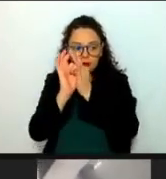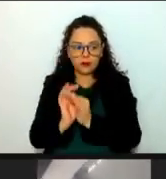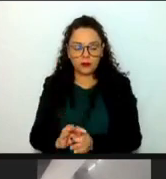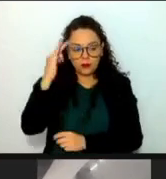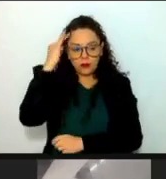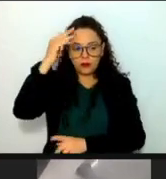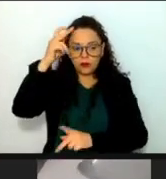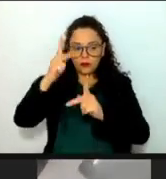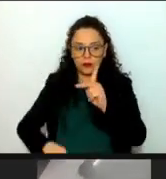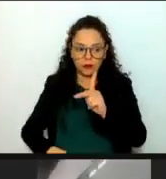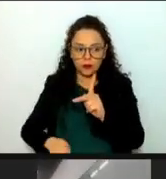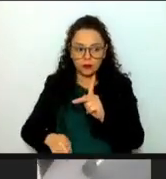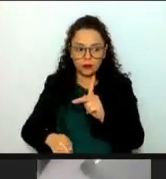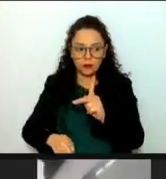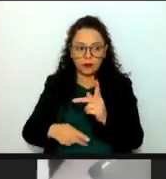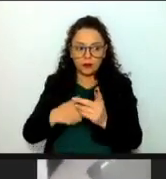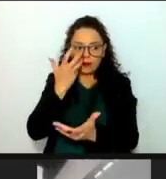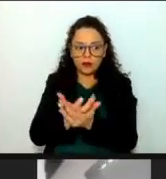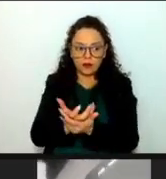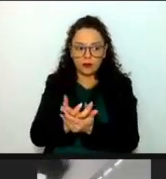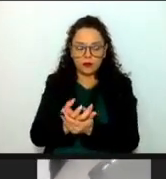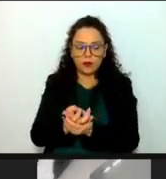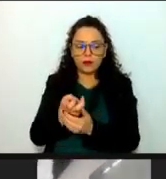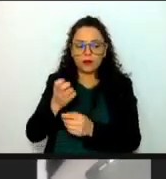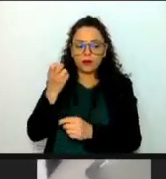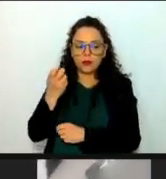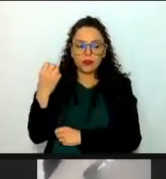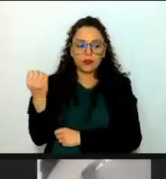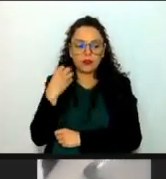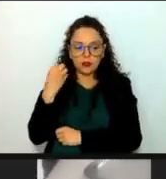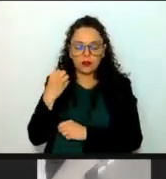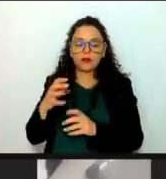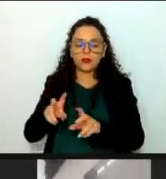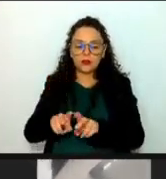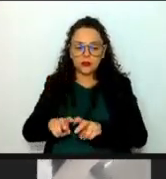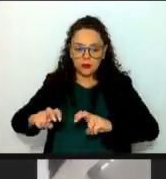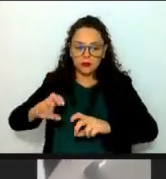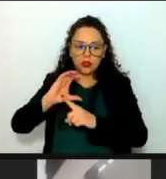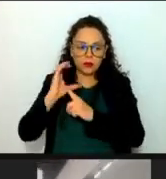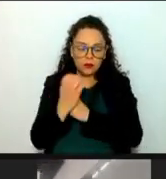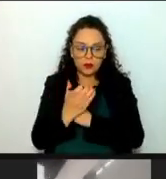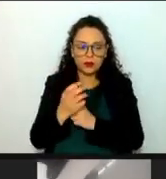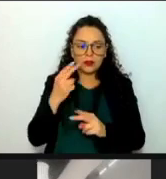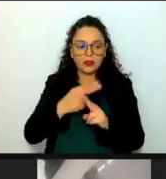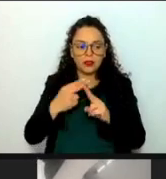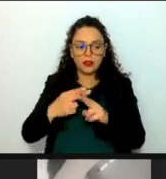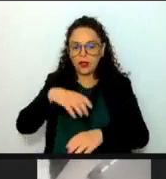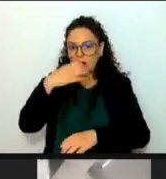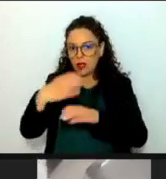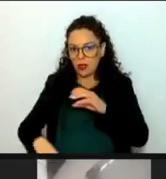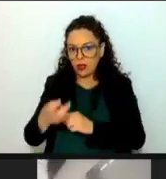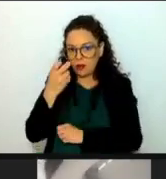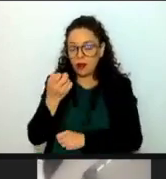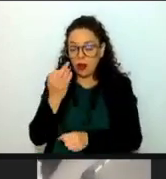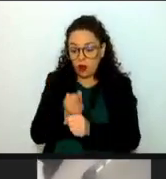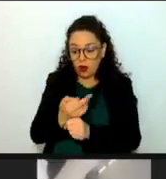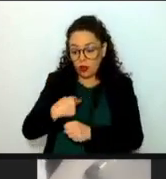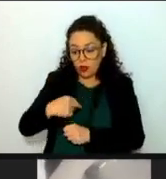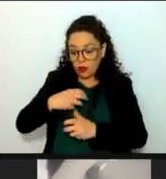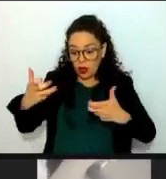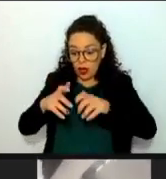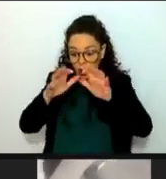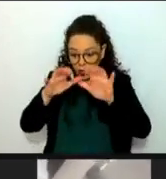de la fecha de la misión de la convocatoria hasta la elaboración del dictamen y como acabamos de aprobar dicho documento, se declara